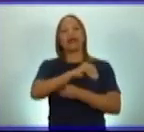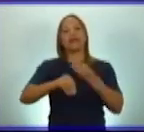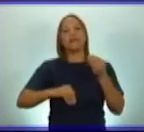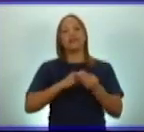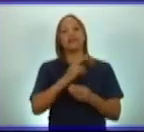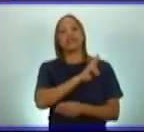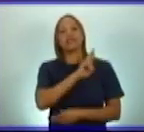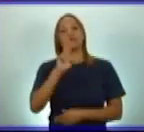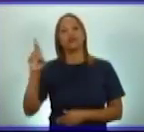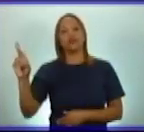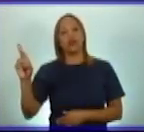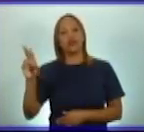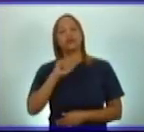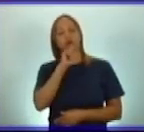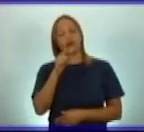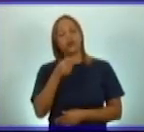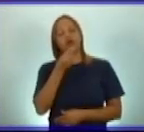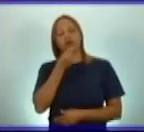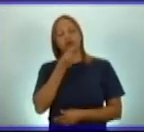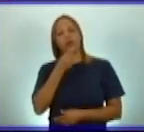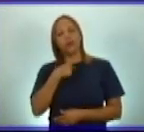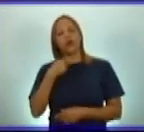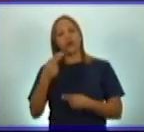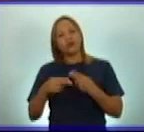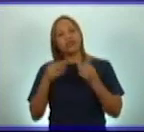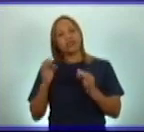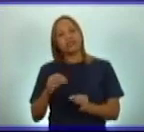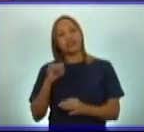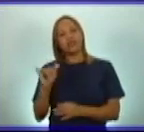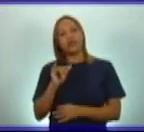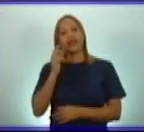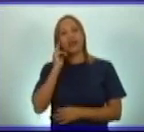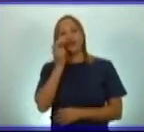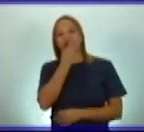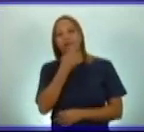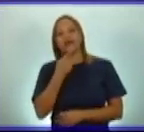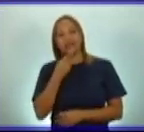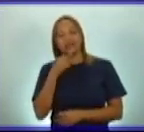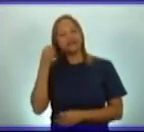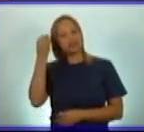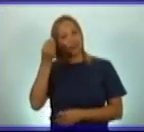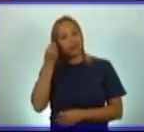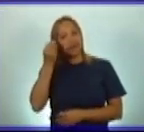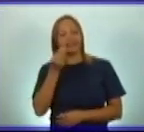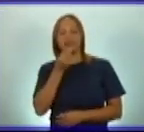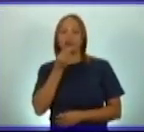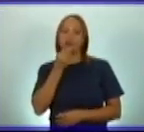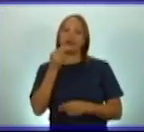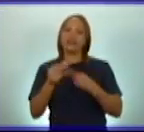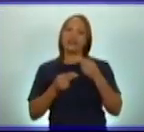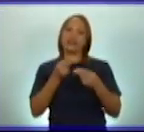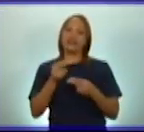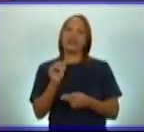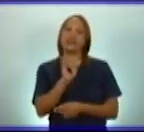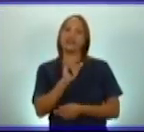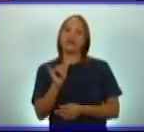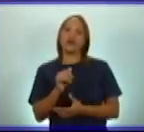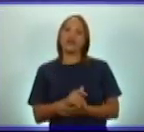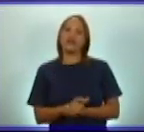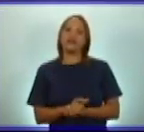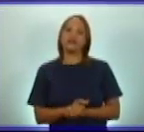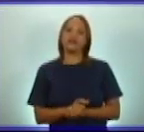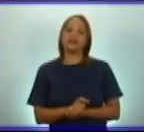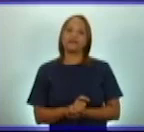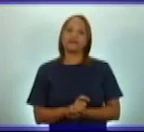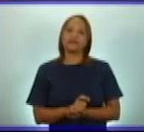puedo ser como él? Piense cada uno de mis niños si pudiera ser. Para